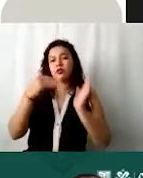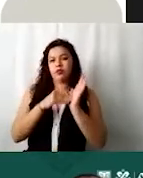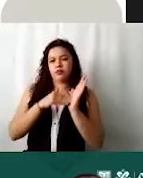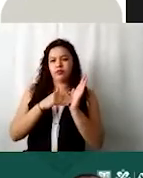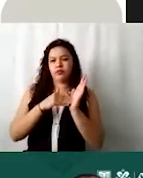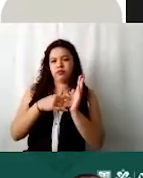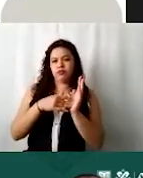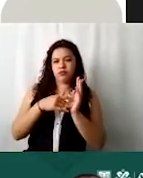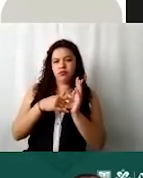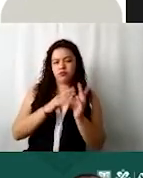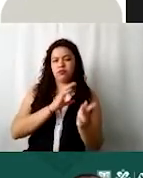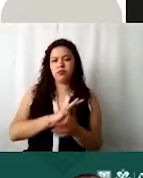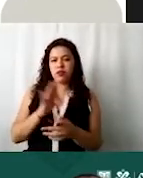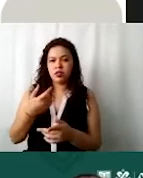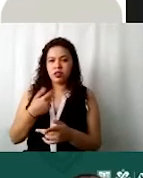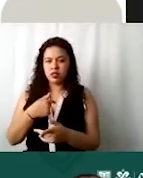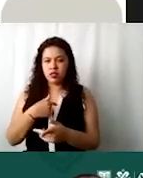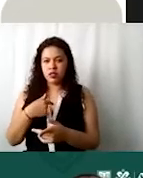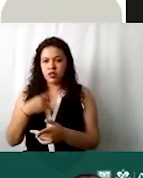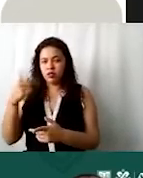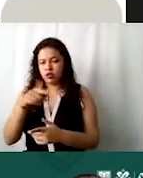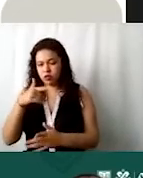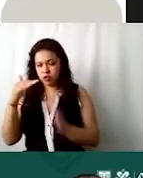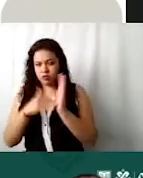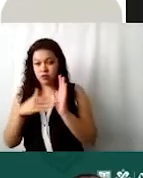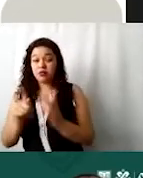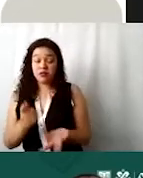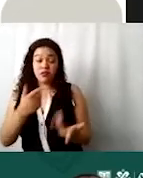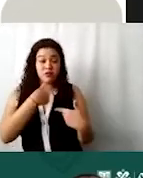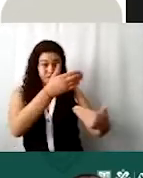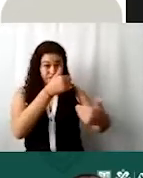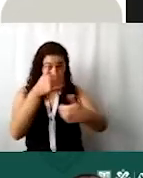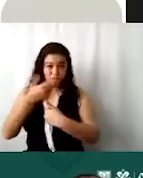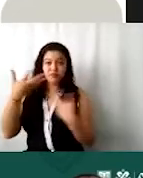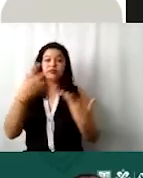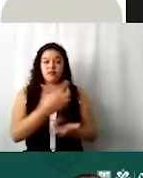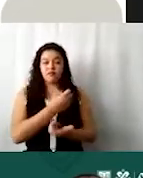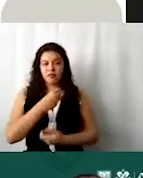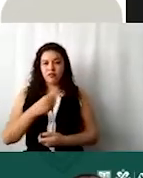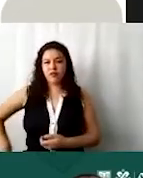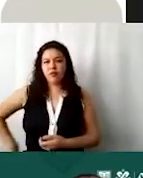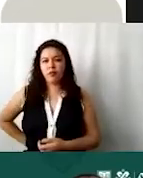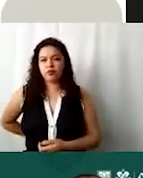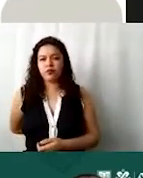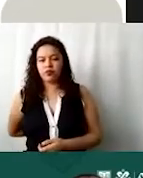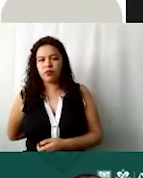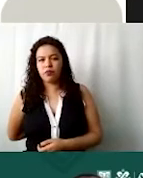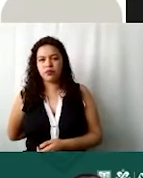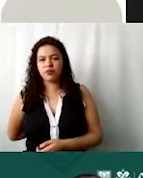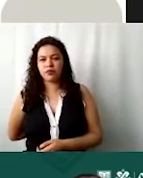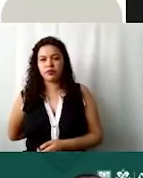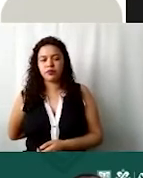proyecto viable me cuesta realizarlo 12 mil pero me genera una utilidad y entonces de esta manera se agregan los proyectos de